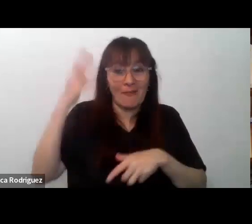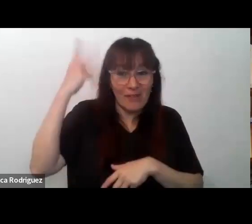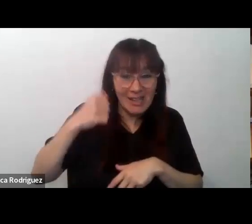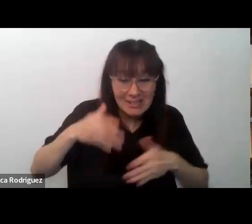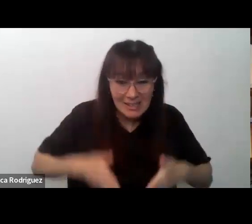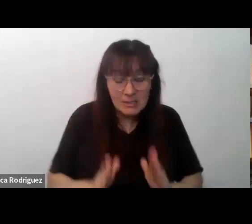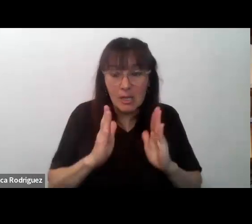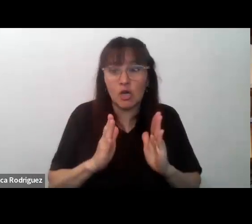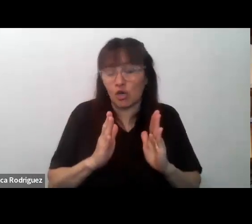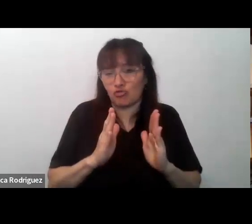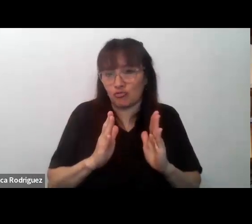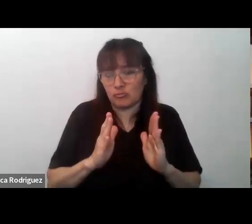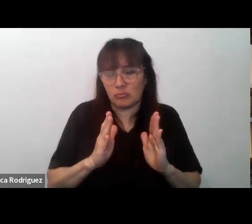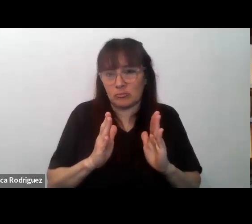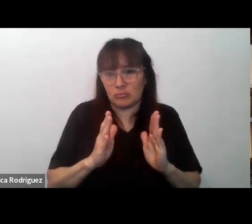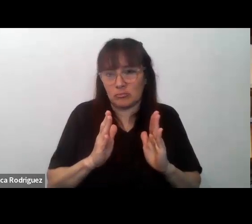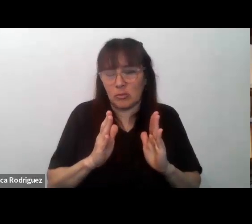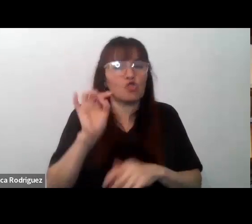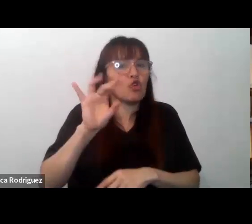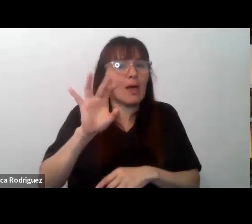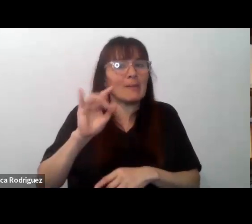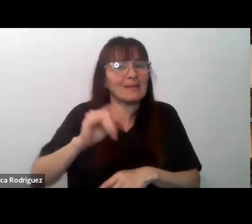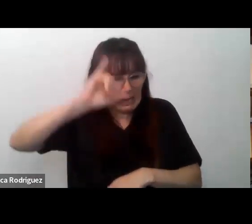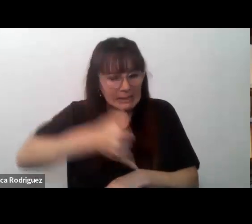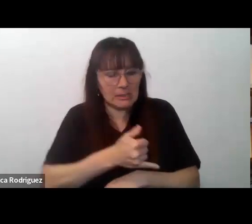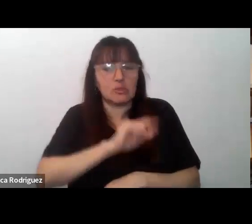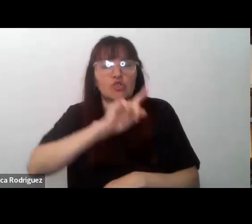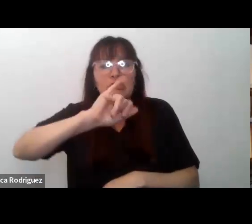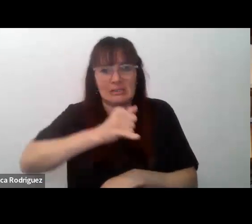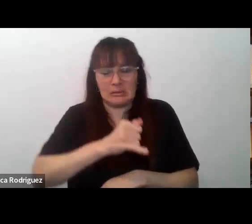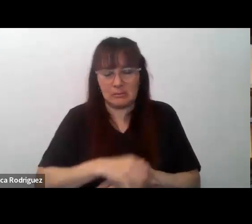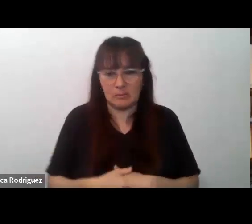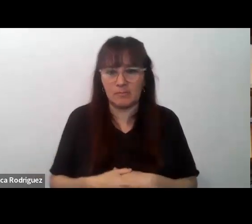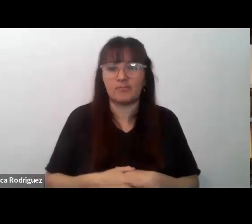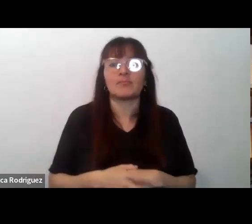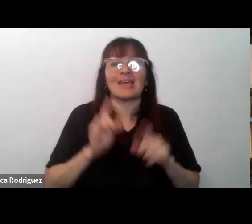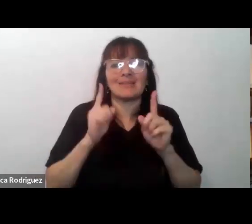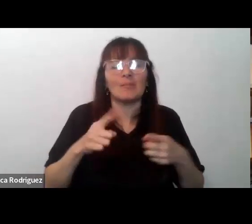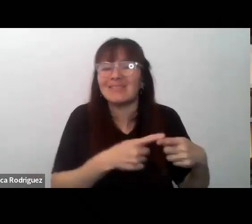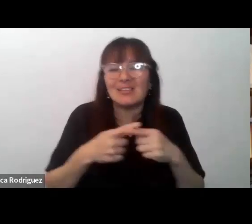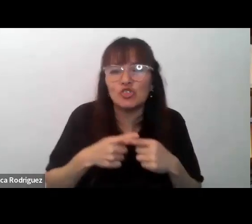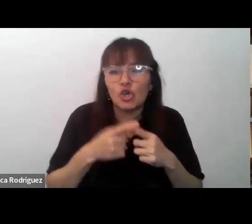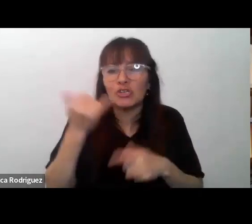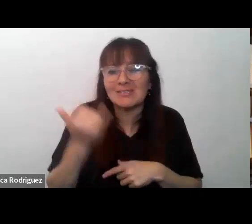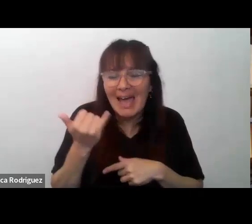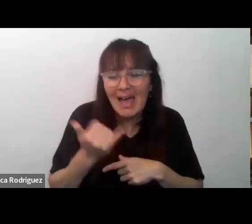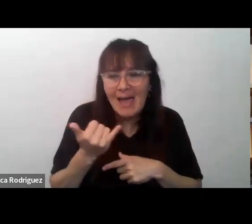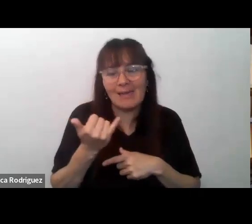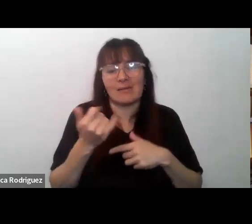y hay tensiones entre ciertos